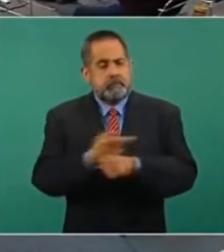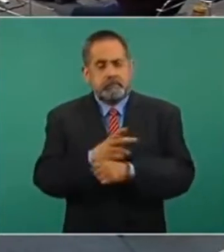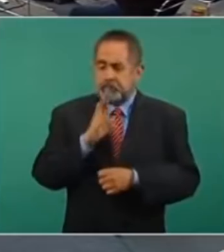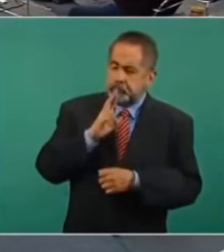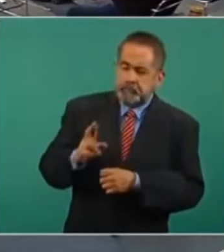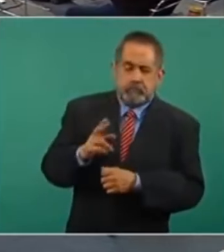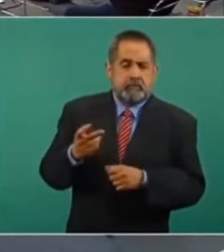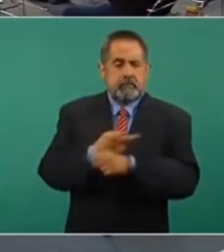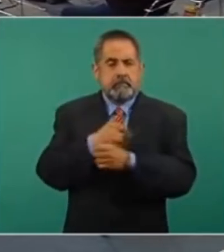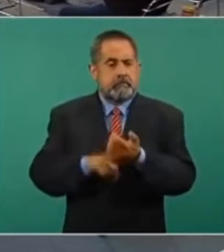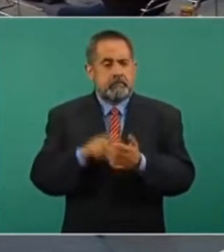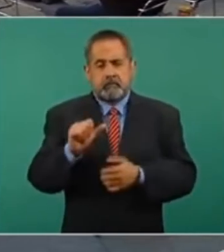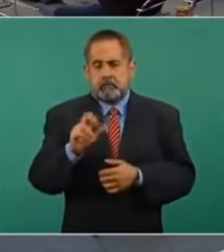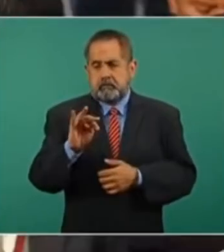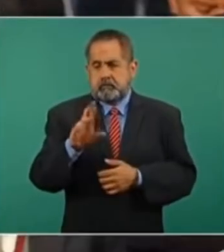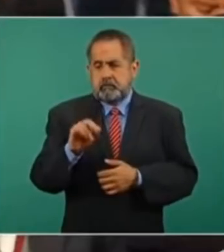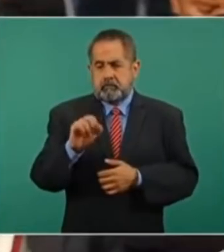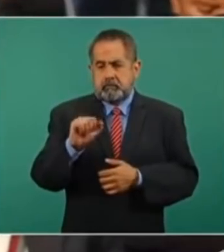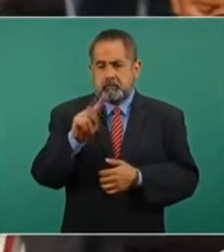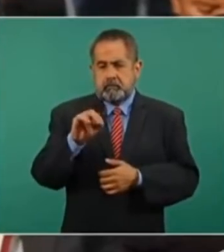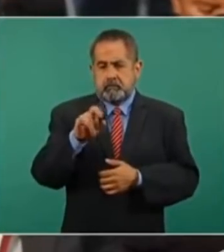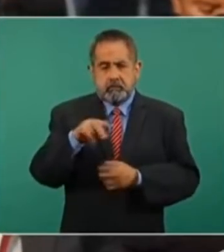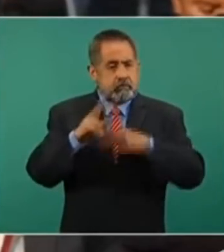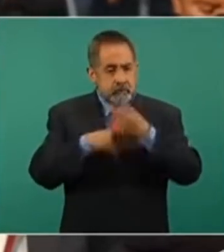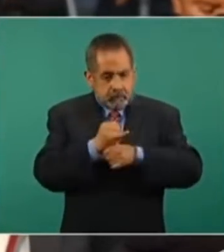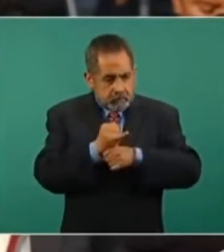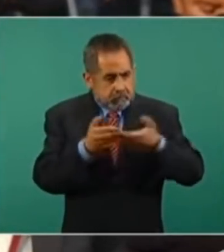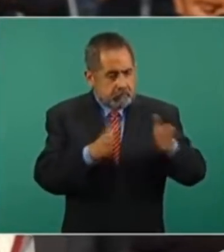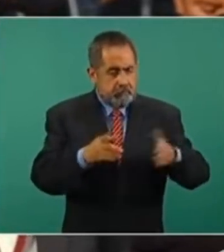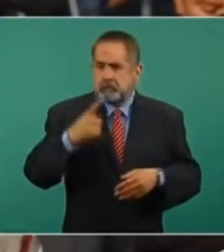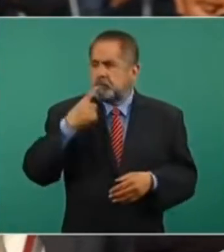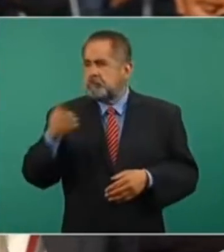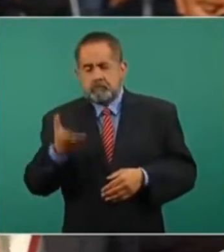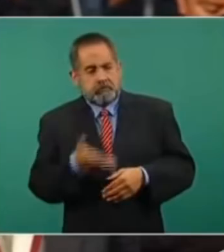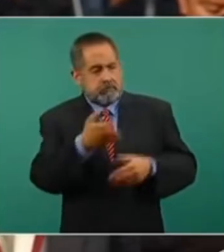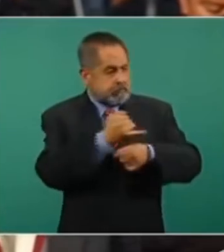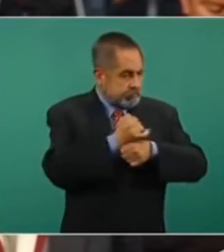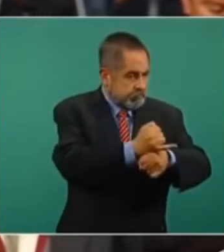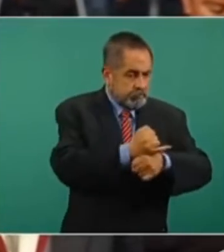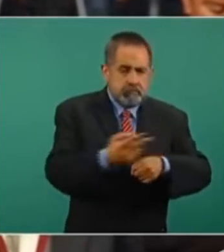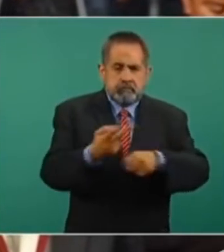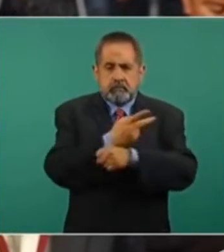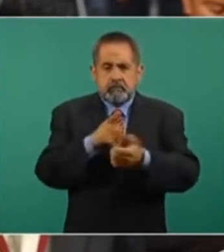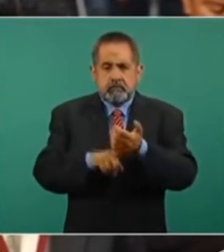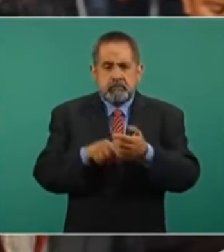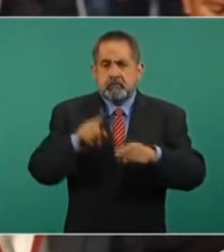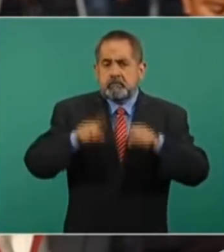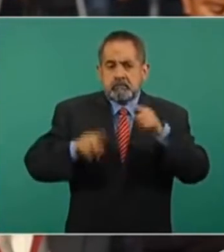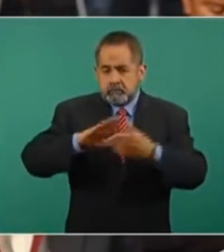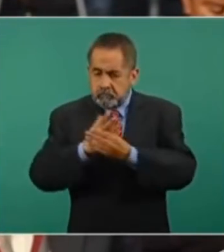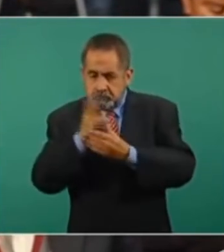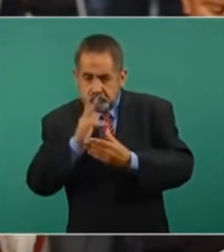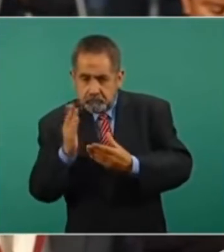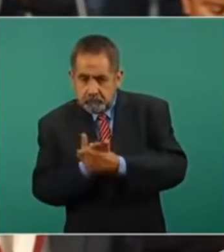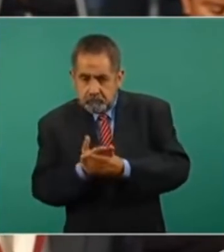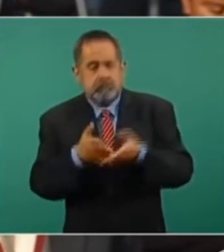dio Arturo Saldívar de que se abrirá la investigación ante su cojo. Solo si hay elementos. ¿Usted confía en que